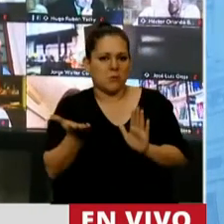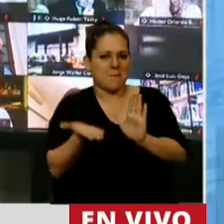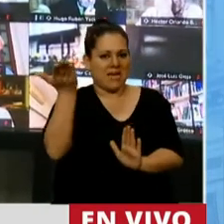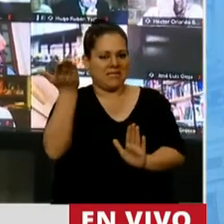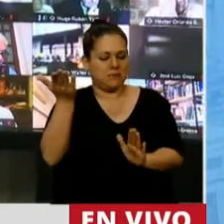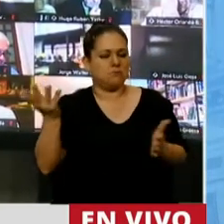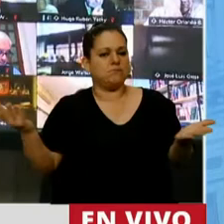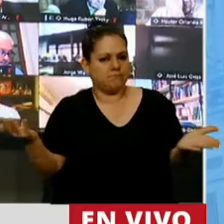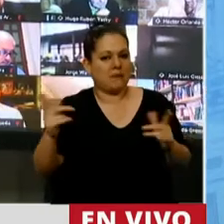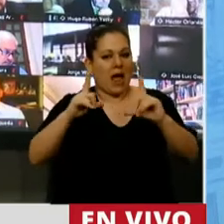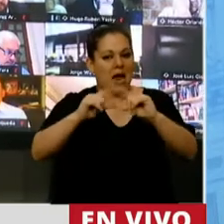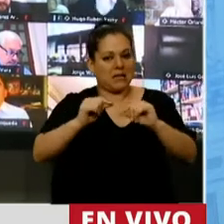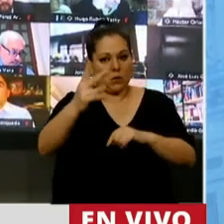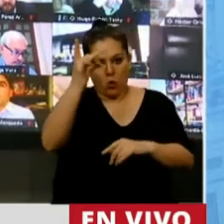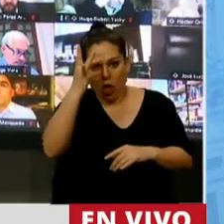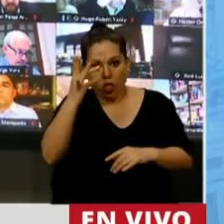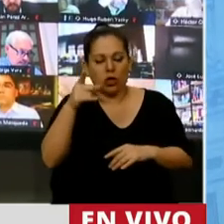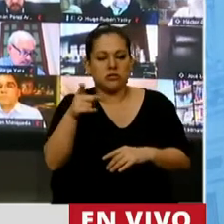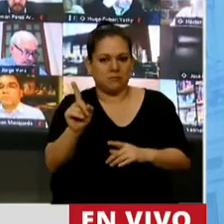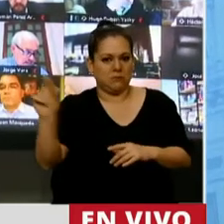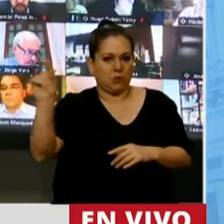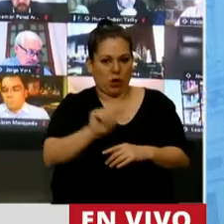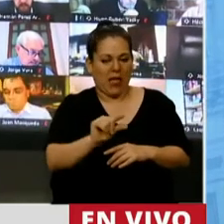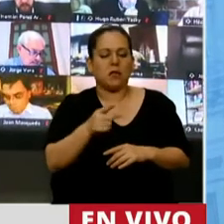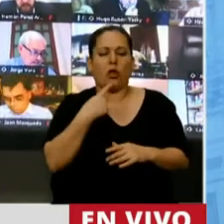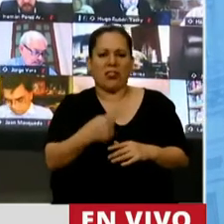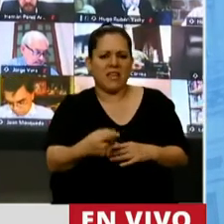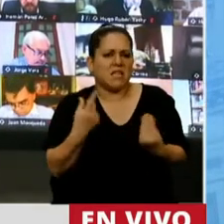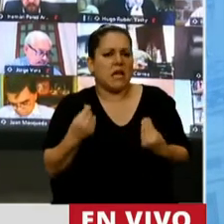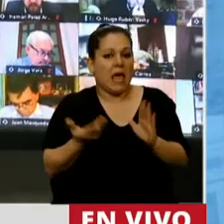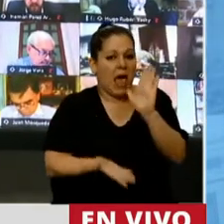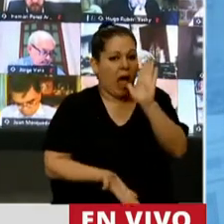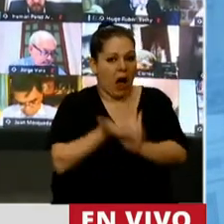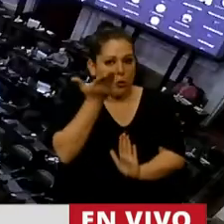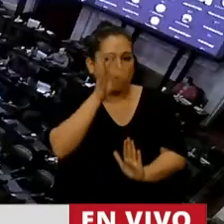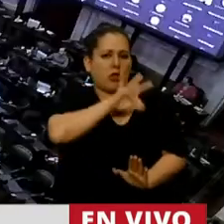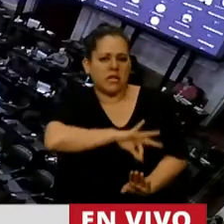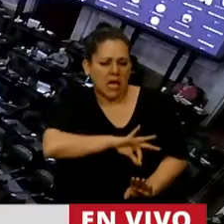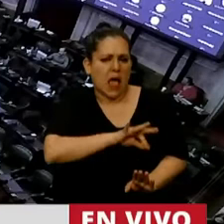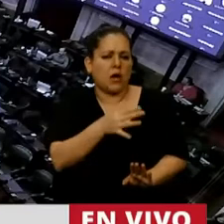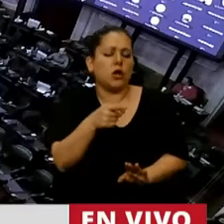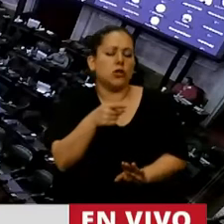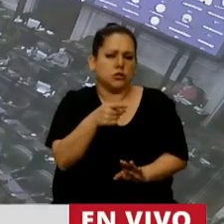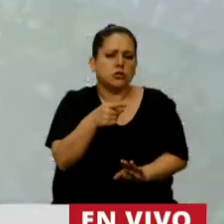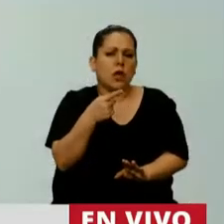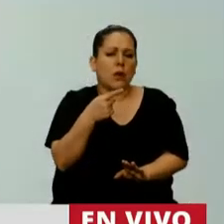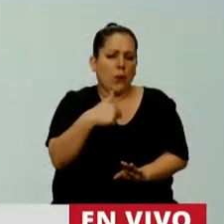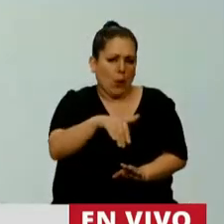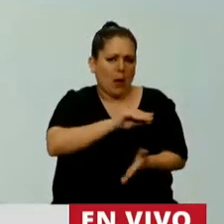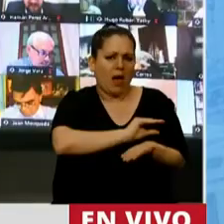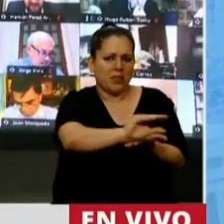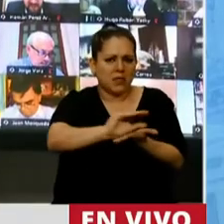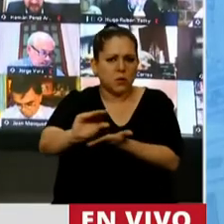además, el artículo 12, donde se distribuye este crédito, dice que los aumentos de salarios se distribuirán